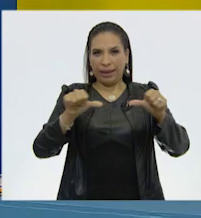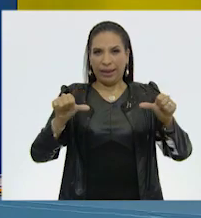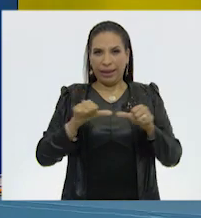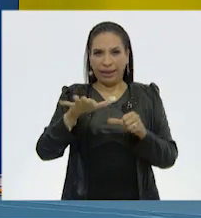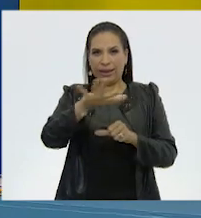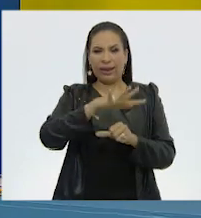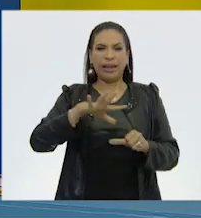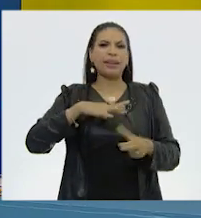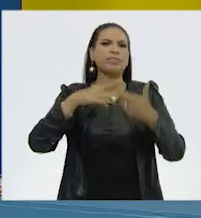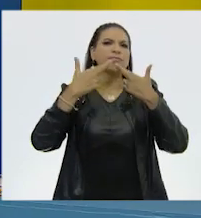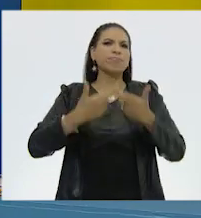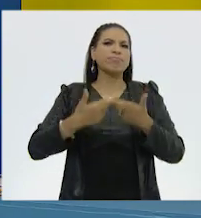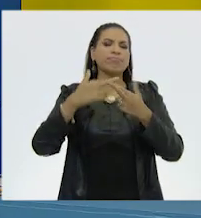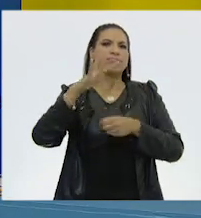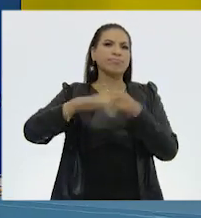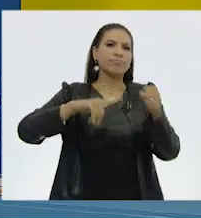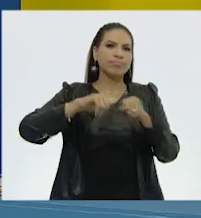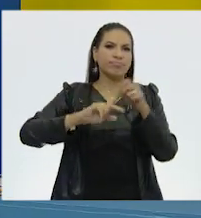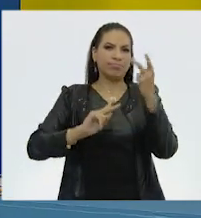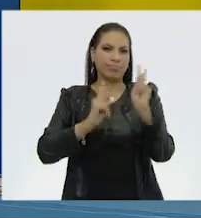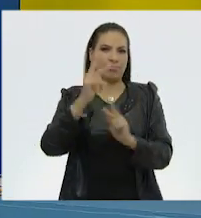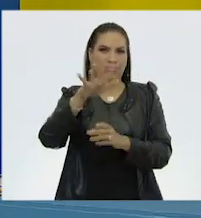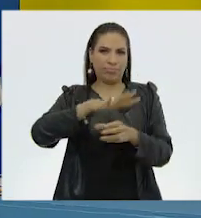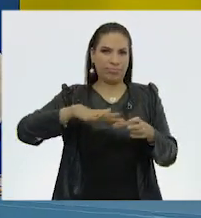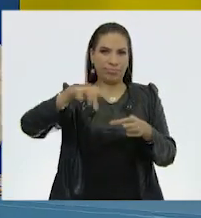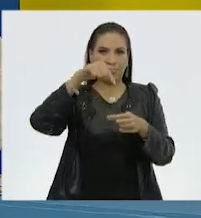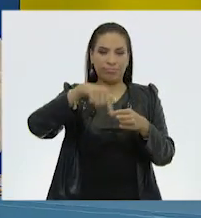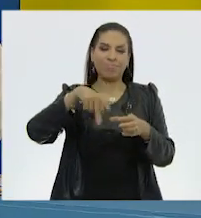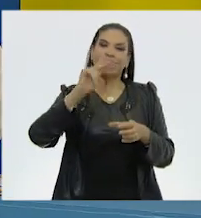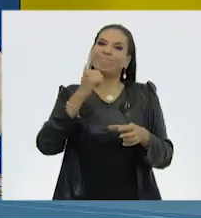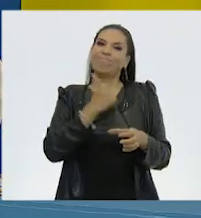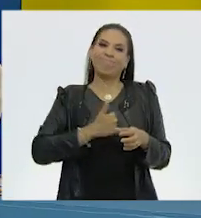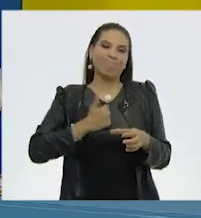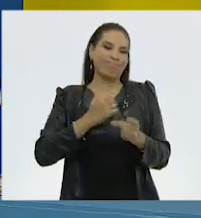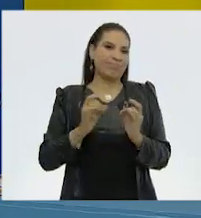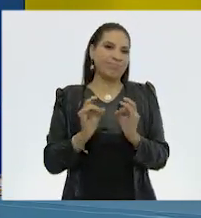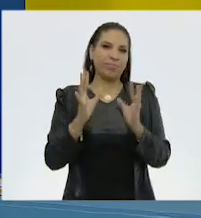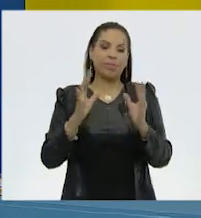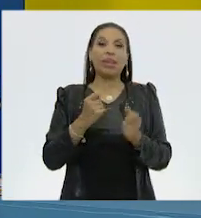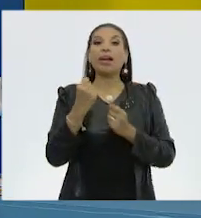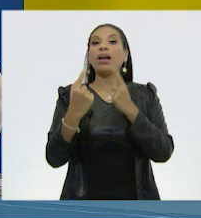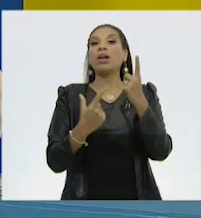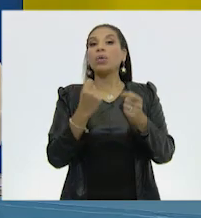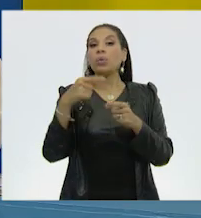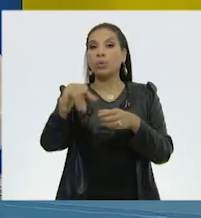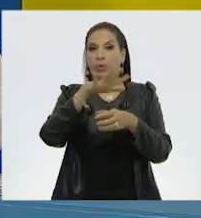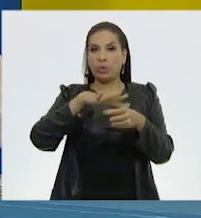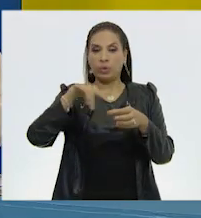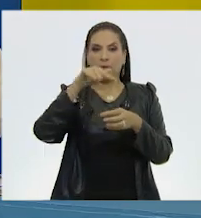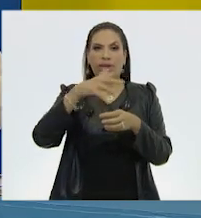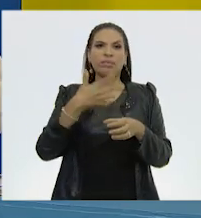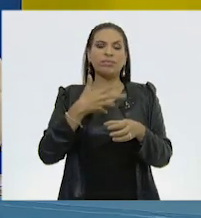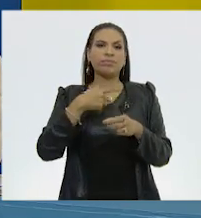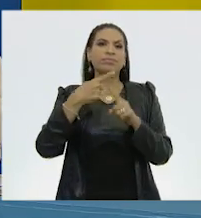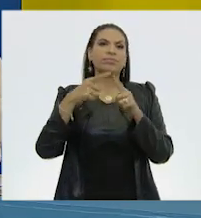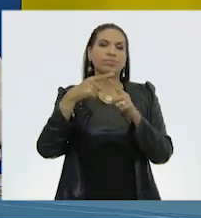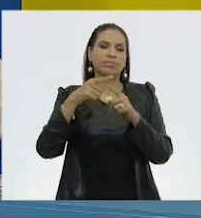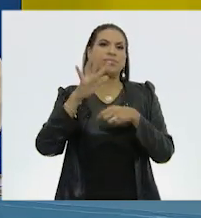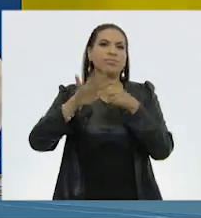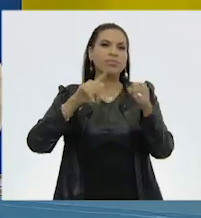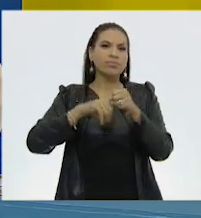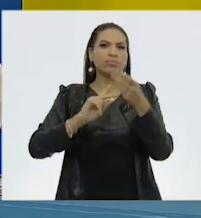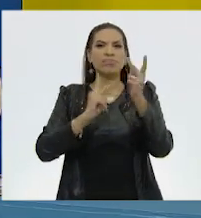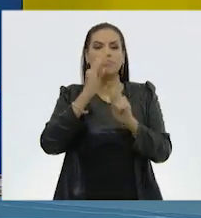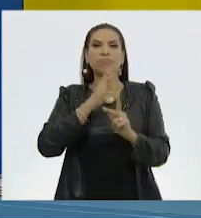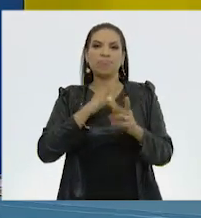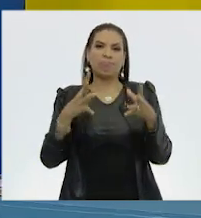una megadiversidad de fauna y flora, pero desafortunadamente algunos de estos ecosistemas tienen especies en peligro de